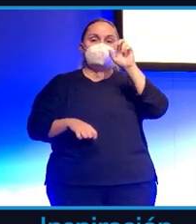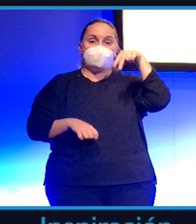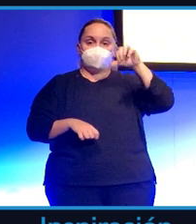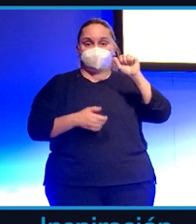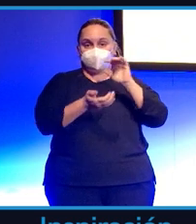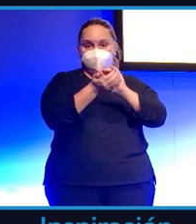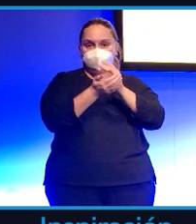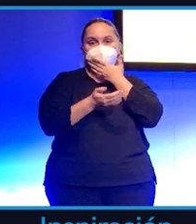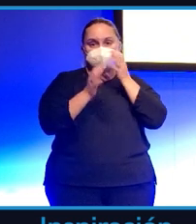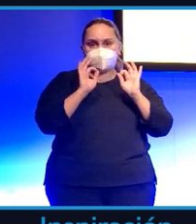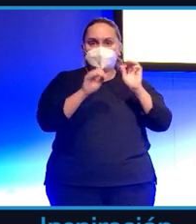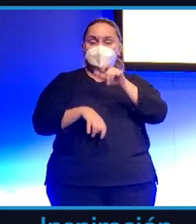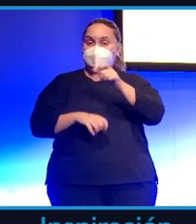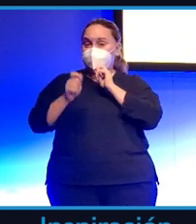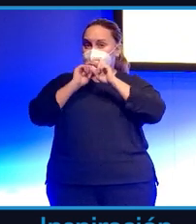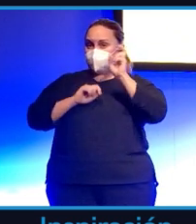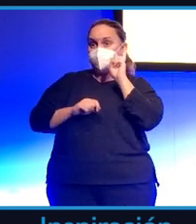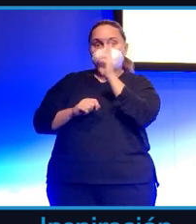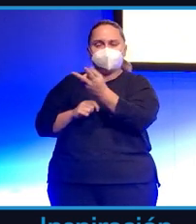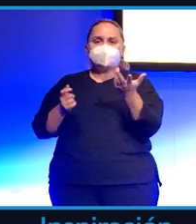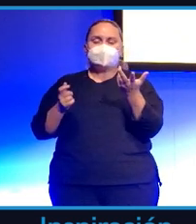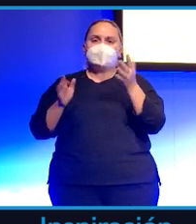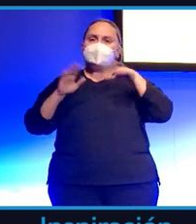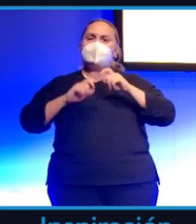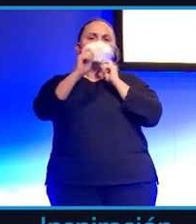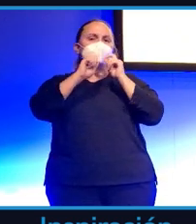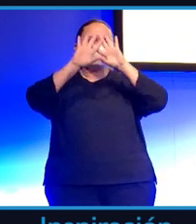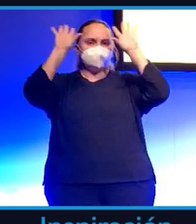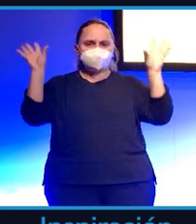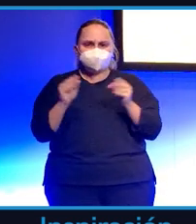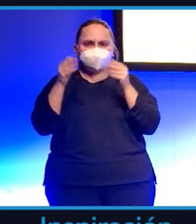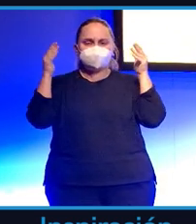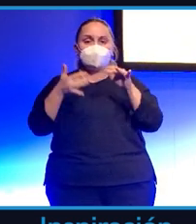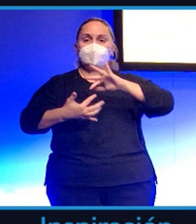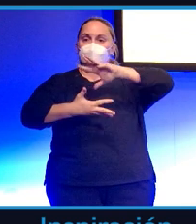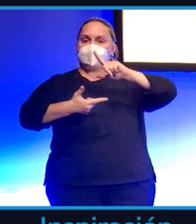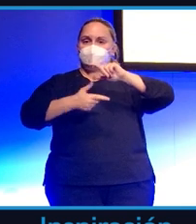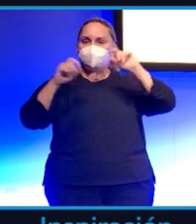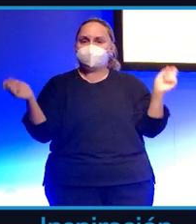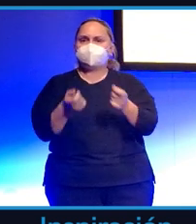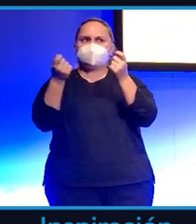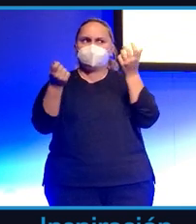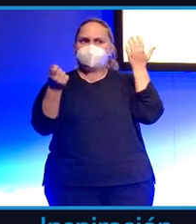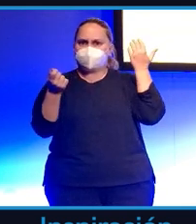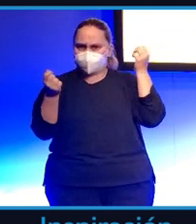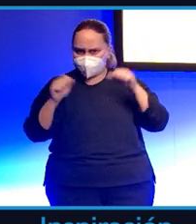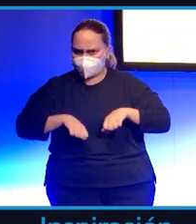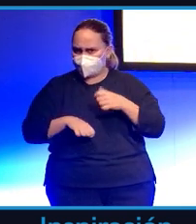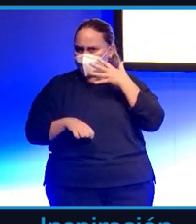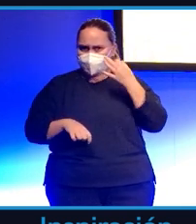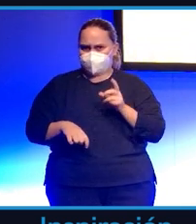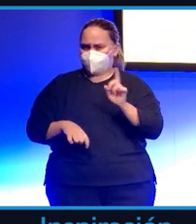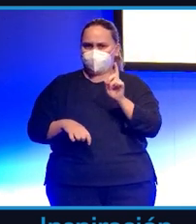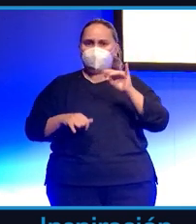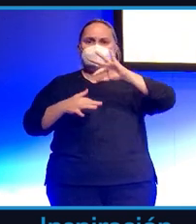el periodismo ya solo es la noticia. Bueno, la noticia ya no la encuentra el periodista. La